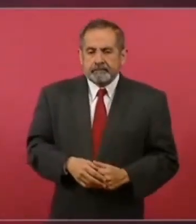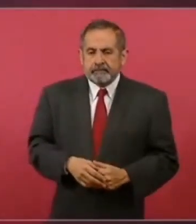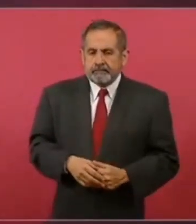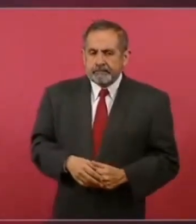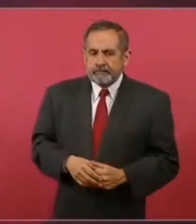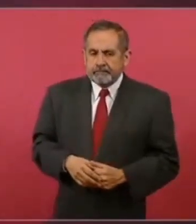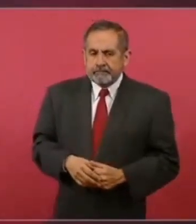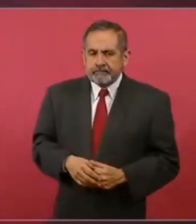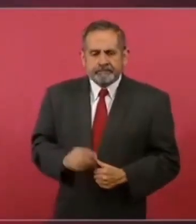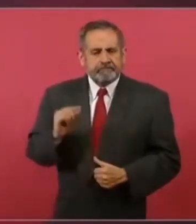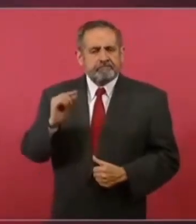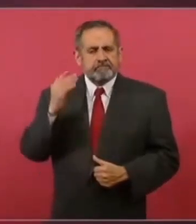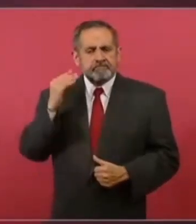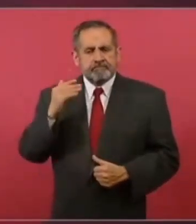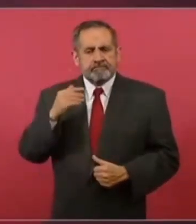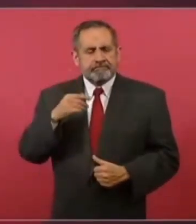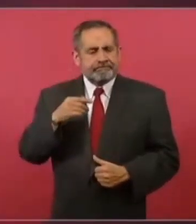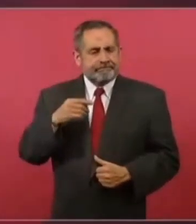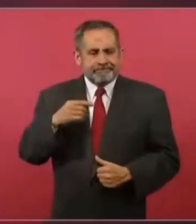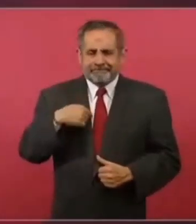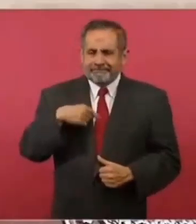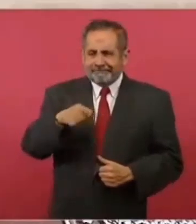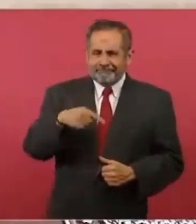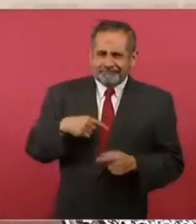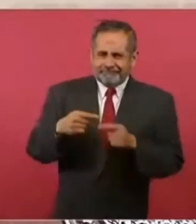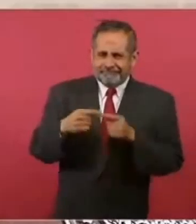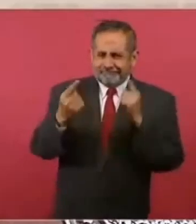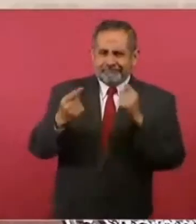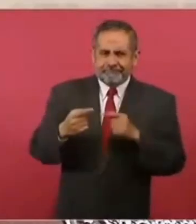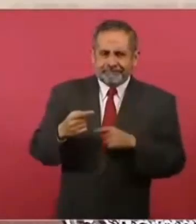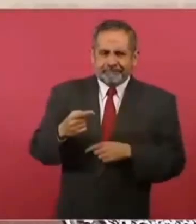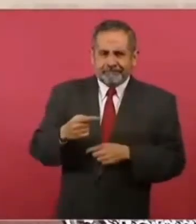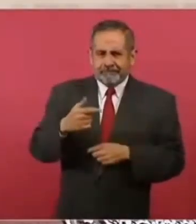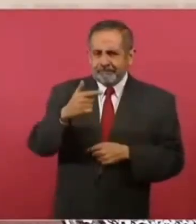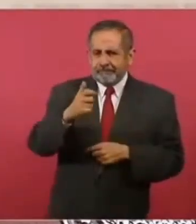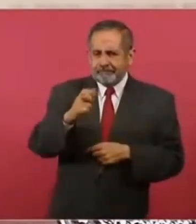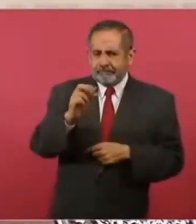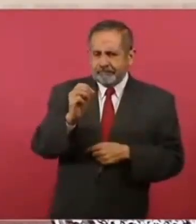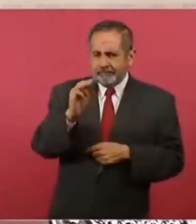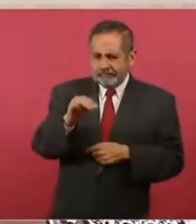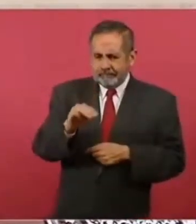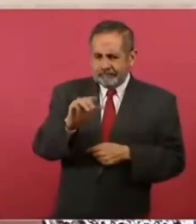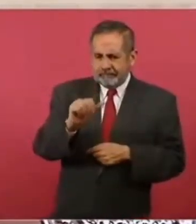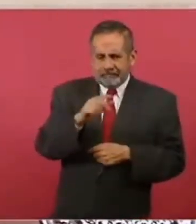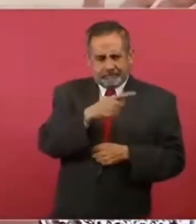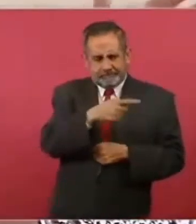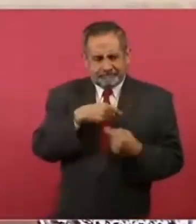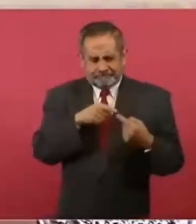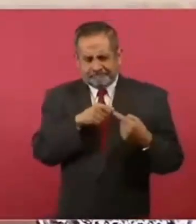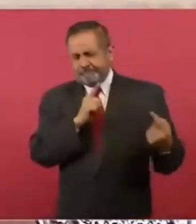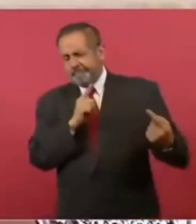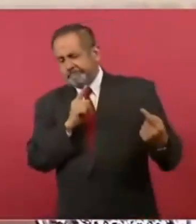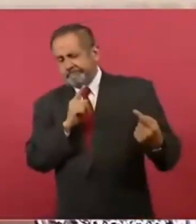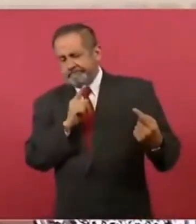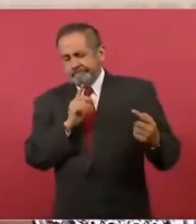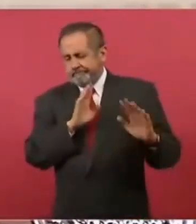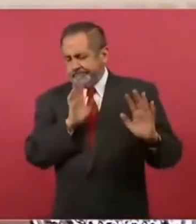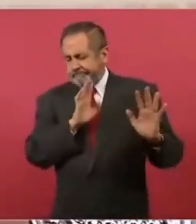Acabamos de tener una diferencia con Germán Larrea. Se resolvió